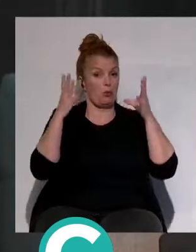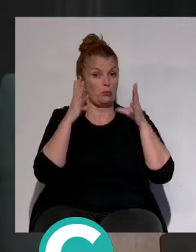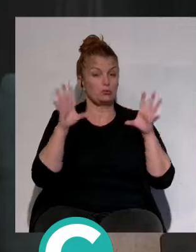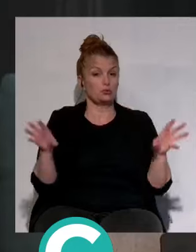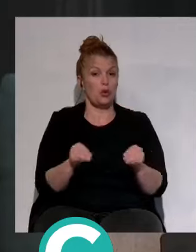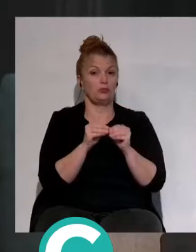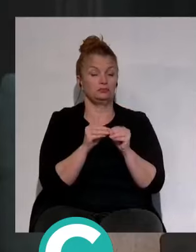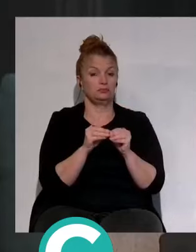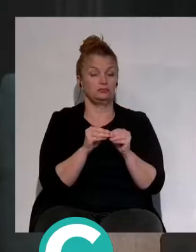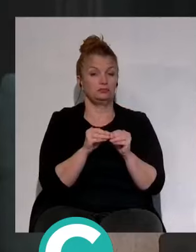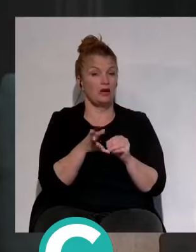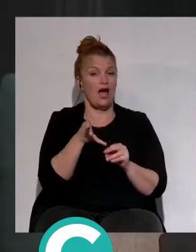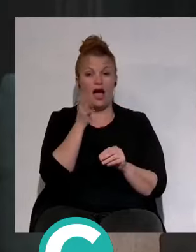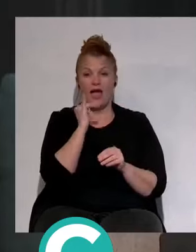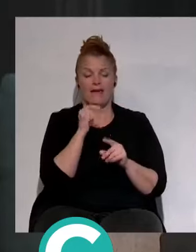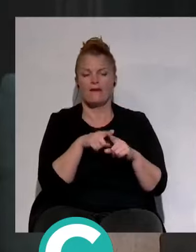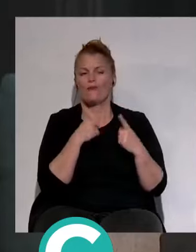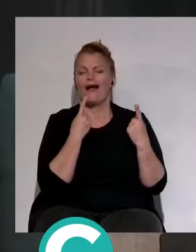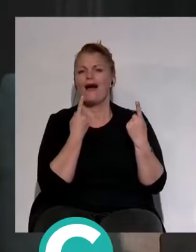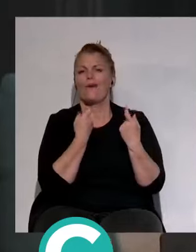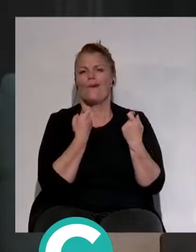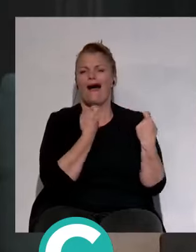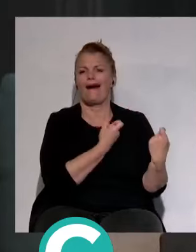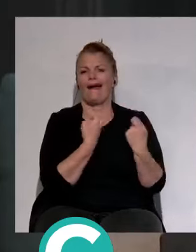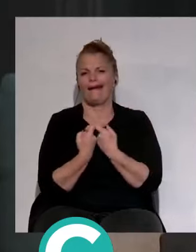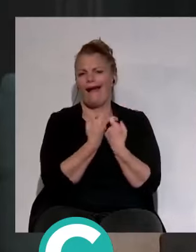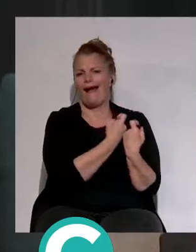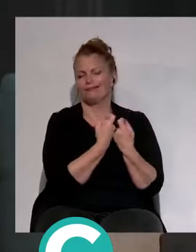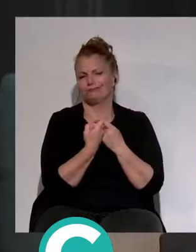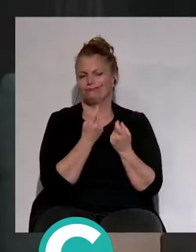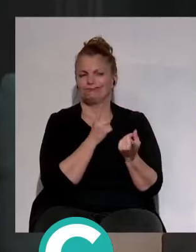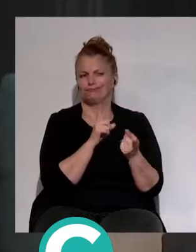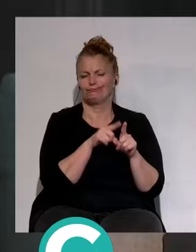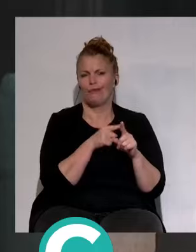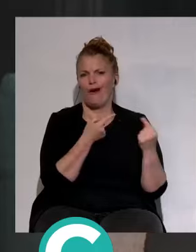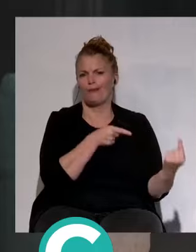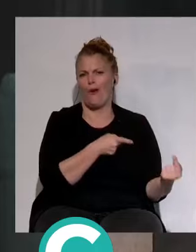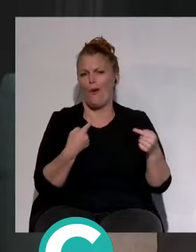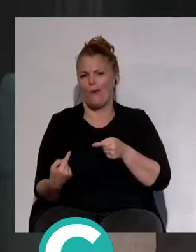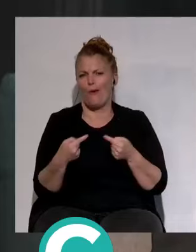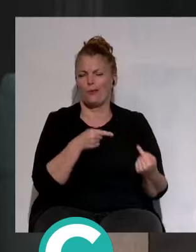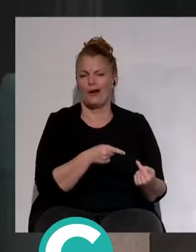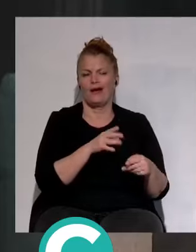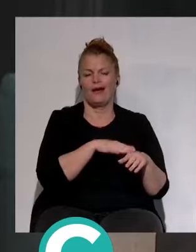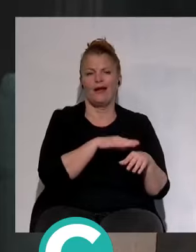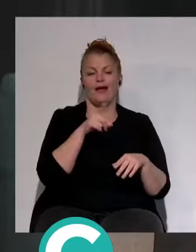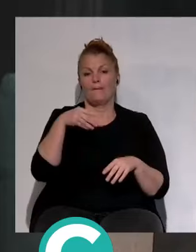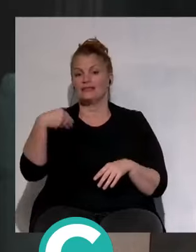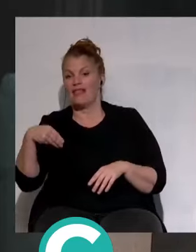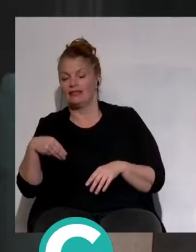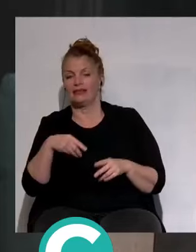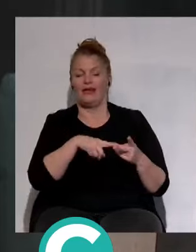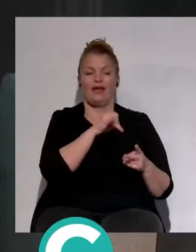una guerra o un enfrentamiento societario-mercantil entre él y Manuel Vizcaíno